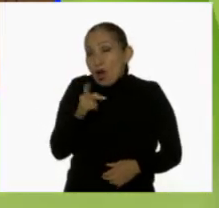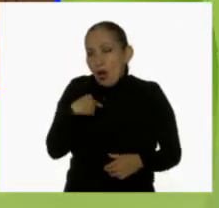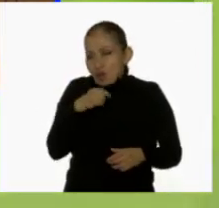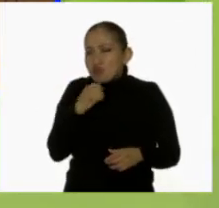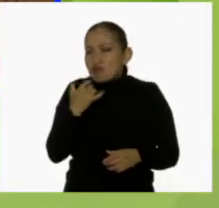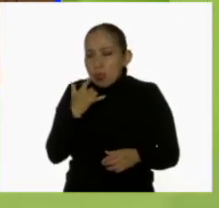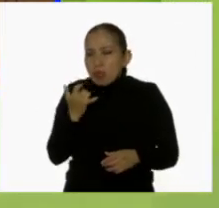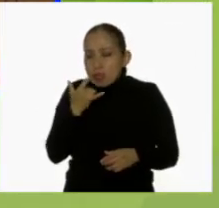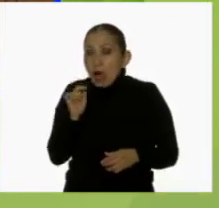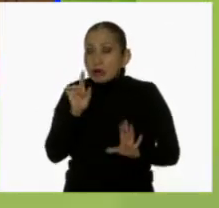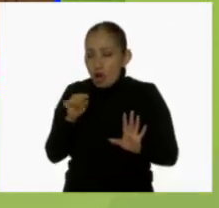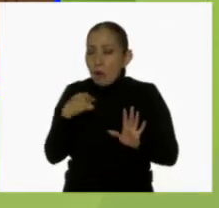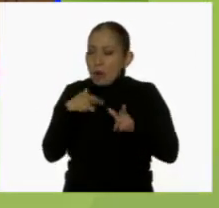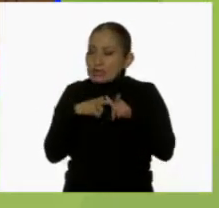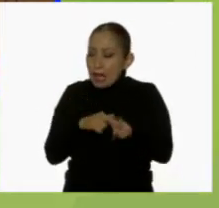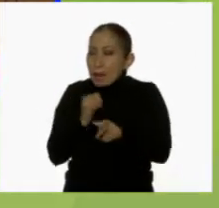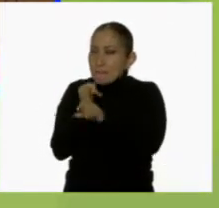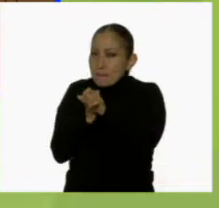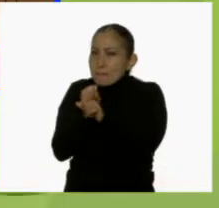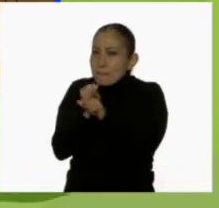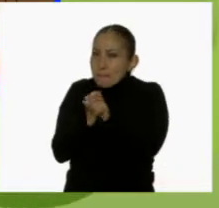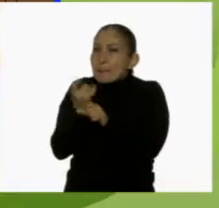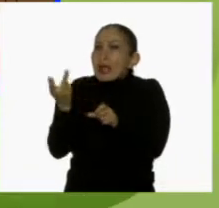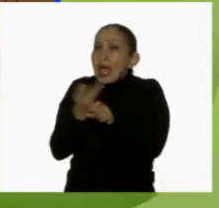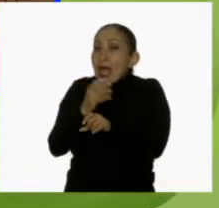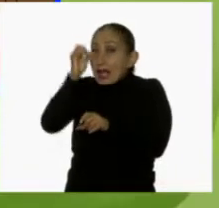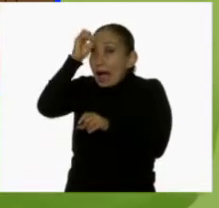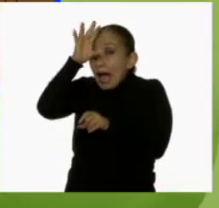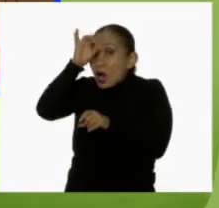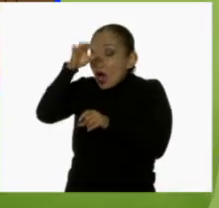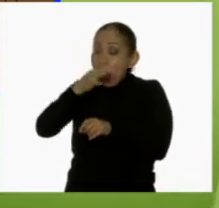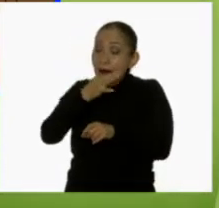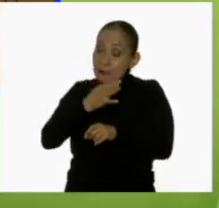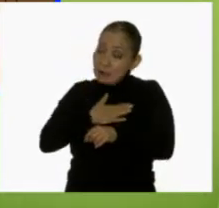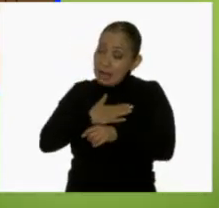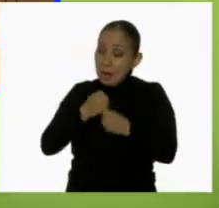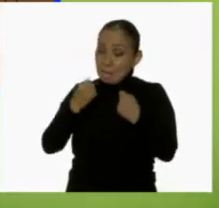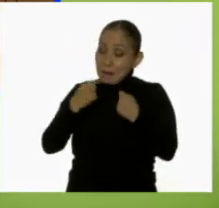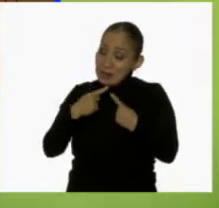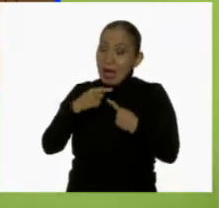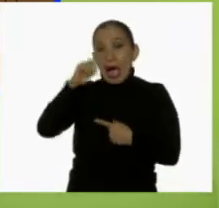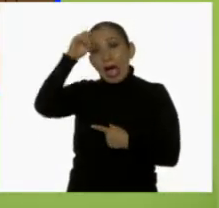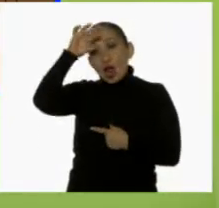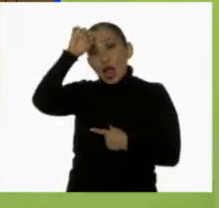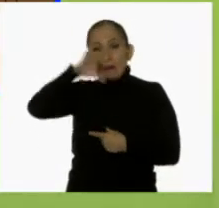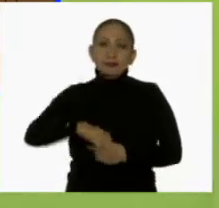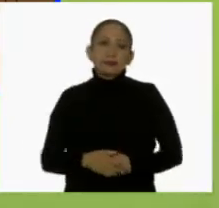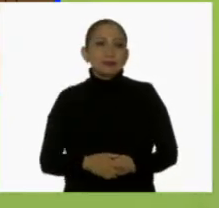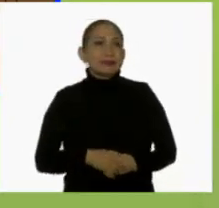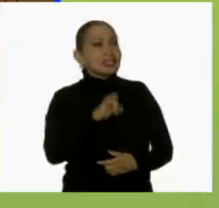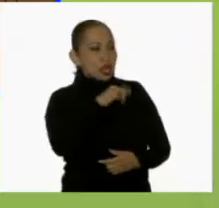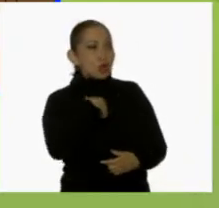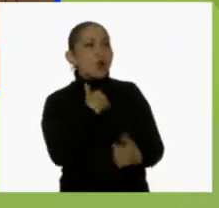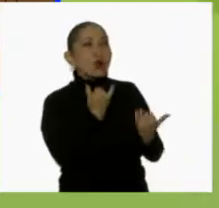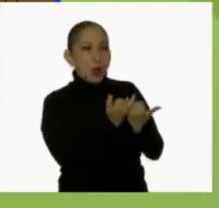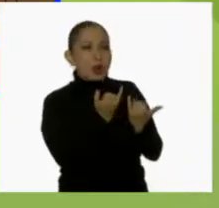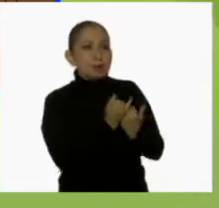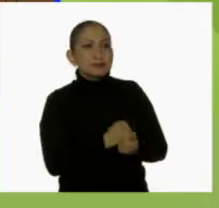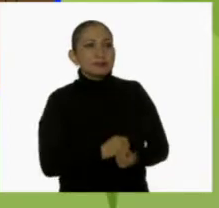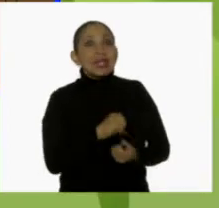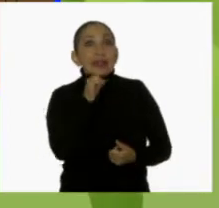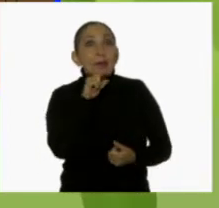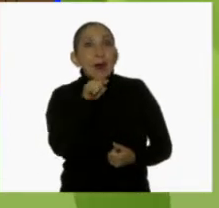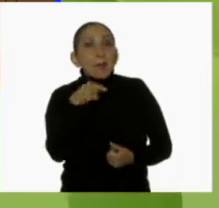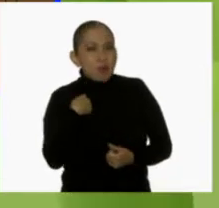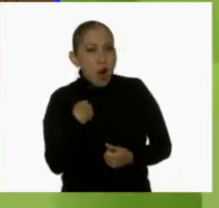estoy. Así que voy a seguir investigando lo que Carola le quiere decir a Carola. Sí, yo también. Y